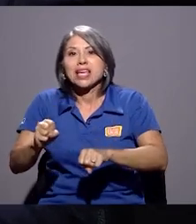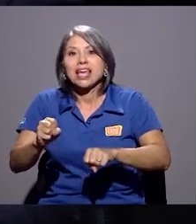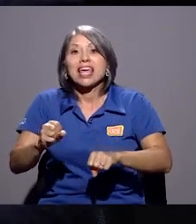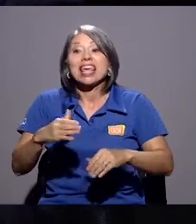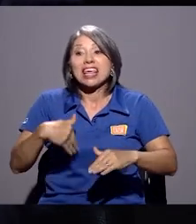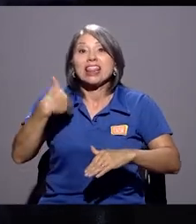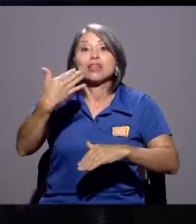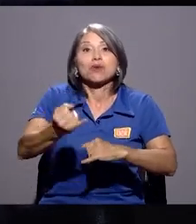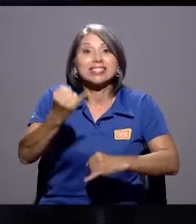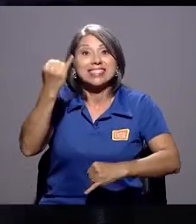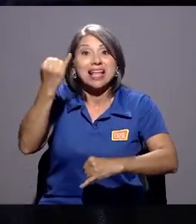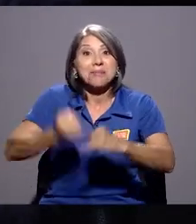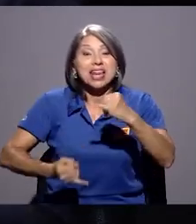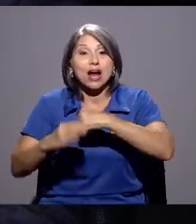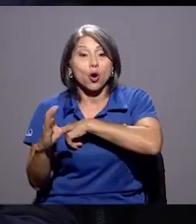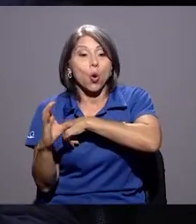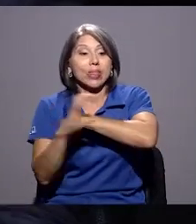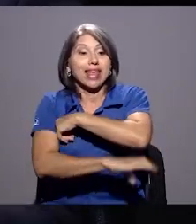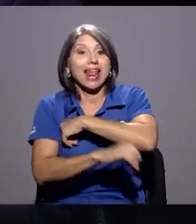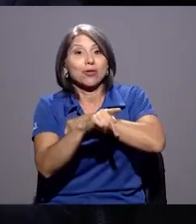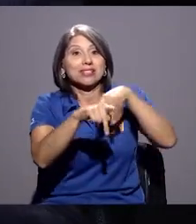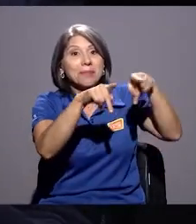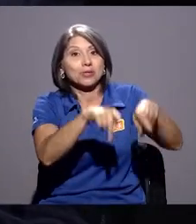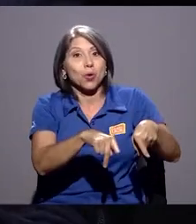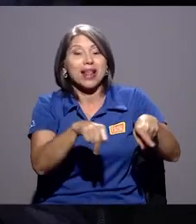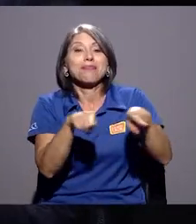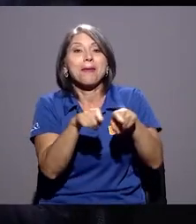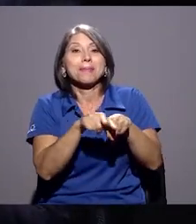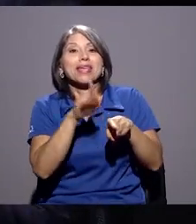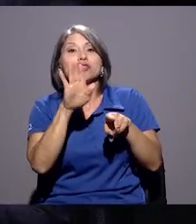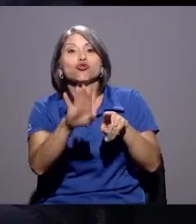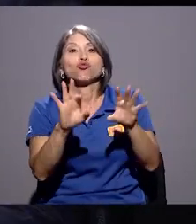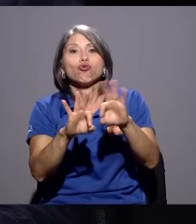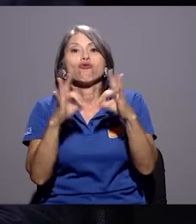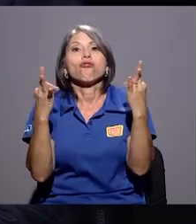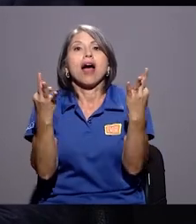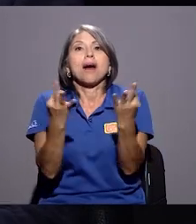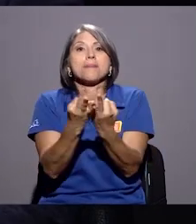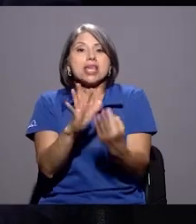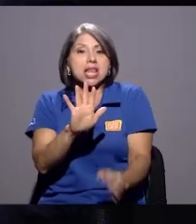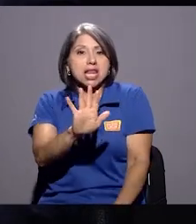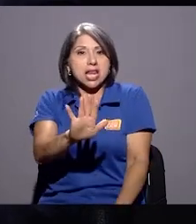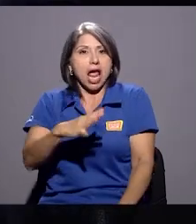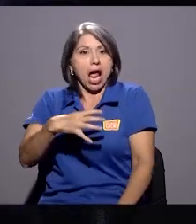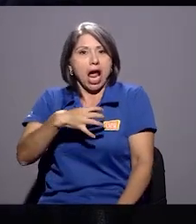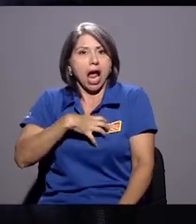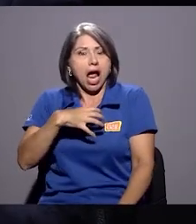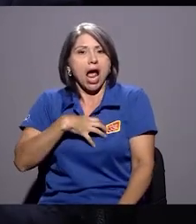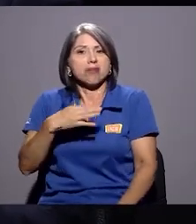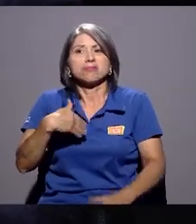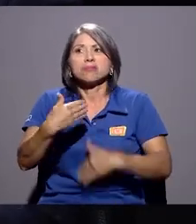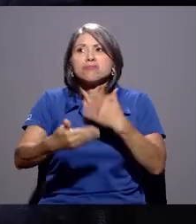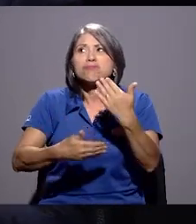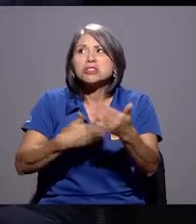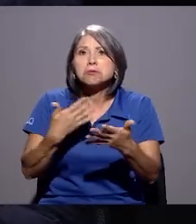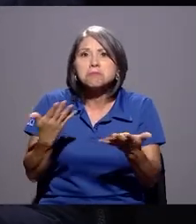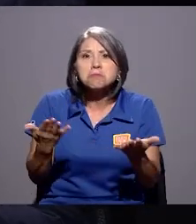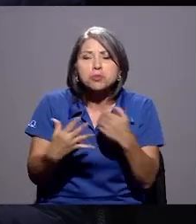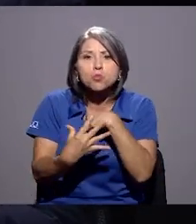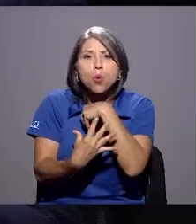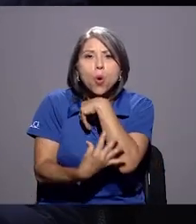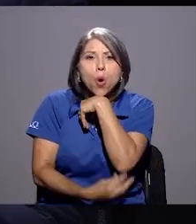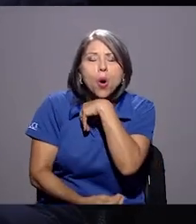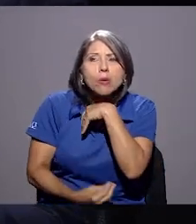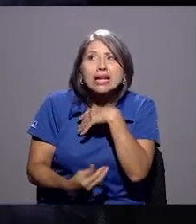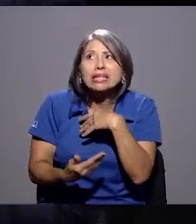condenando. No solo a él, sino a su familia, al patrimonio de la familia, lo terminan condenando a la pobreza, a la exclusión,